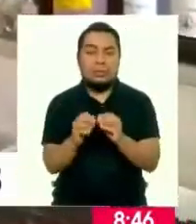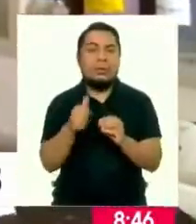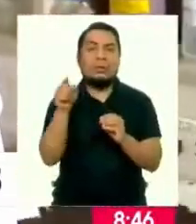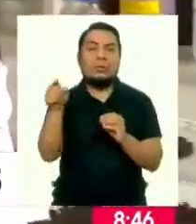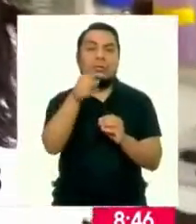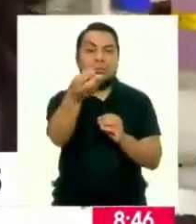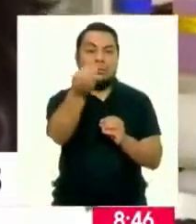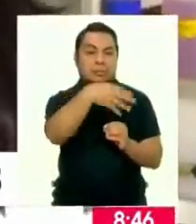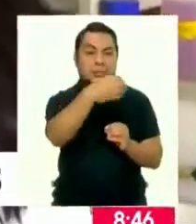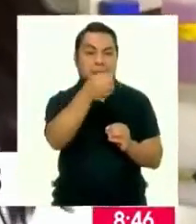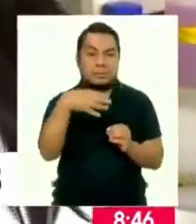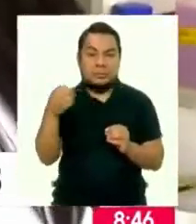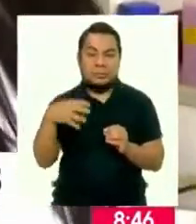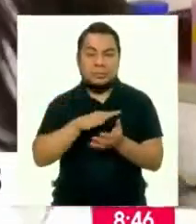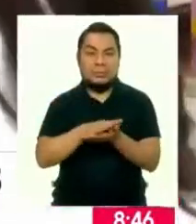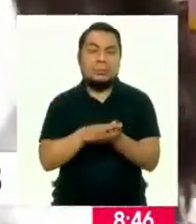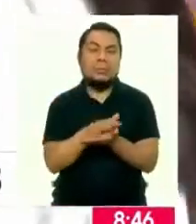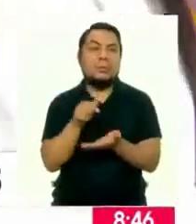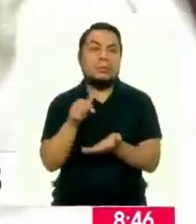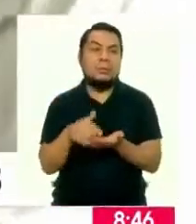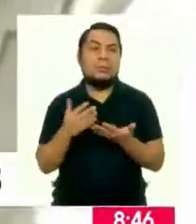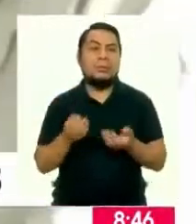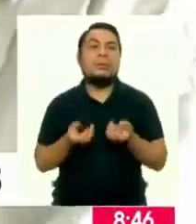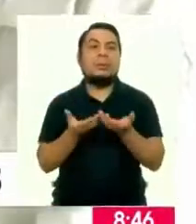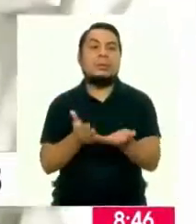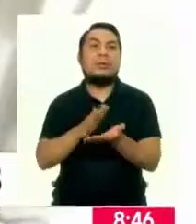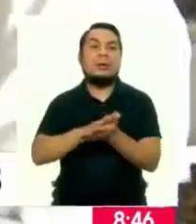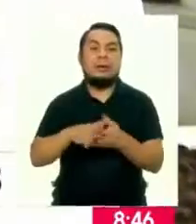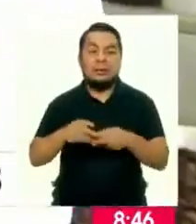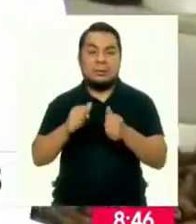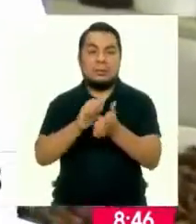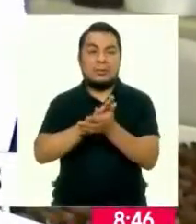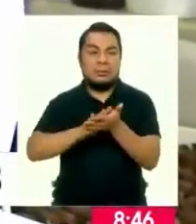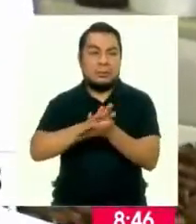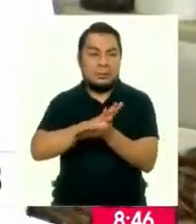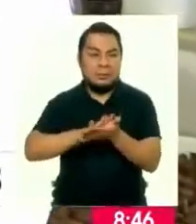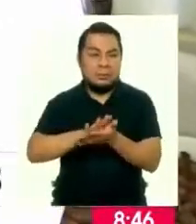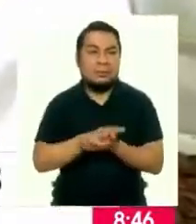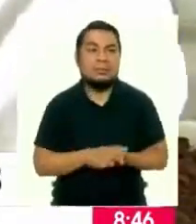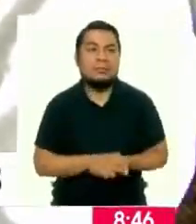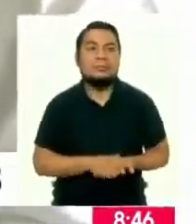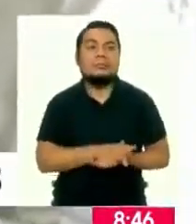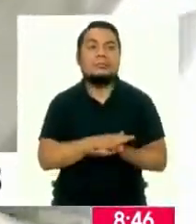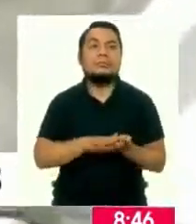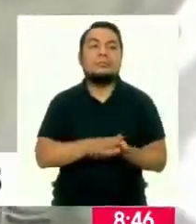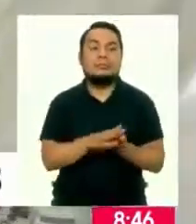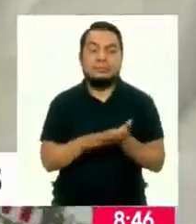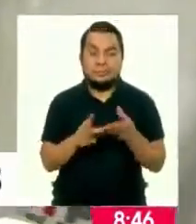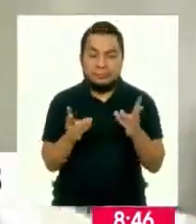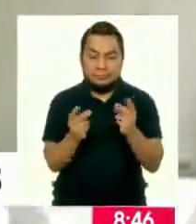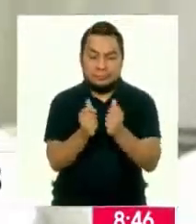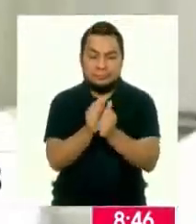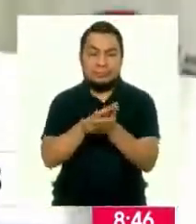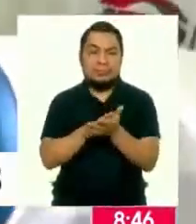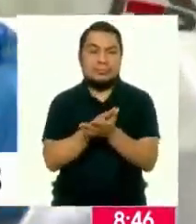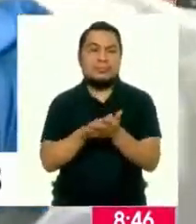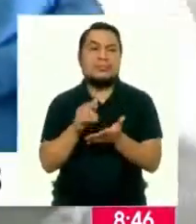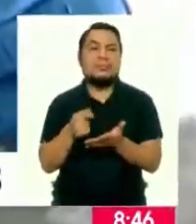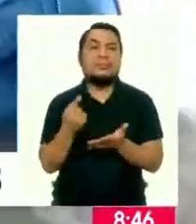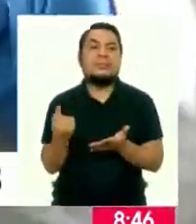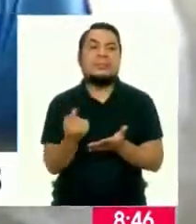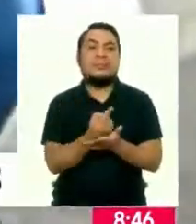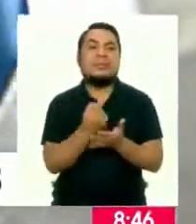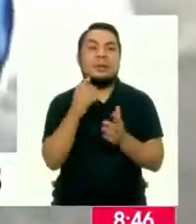insumos alimentarios nos va a dar una pasta homogénea, una pasta bastante homogénea, con ciertas